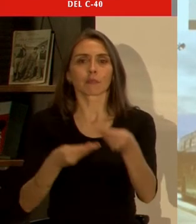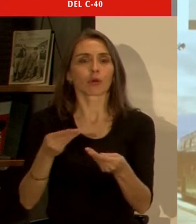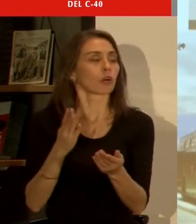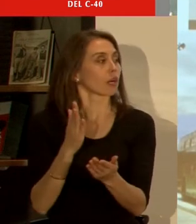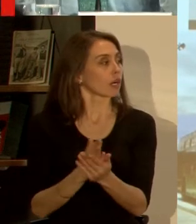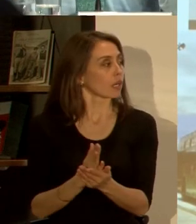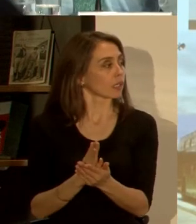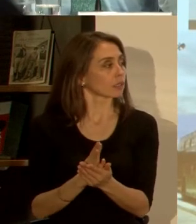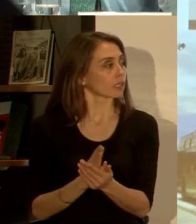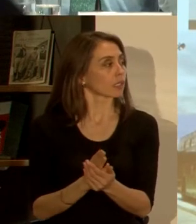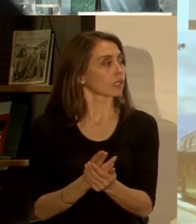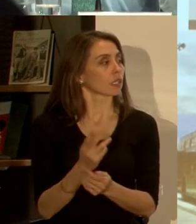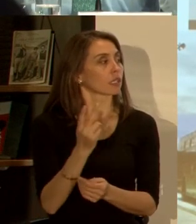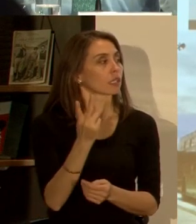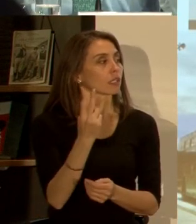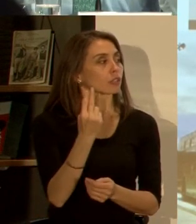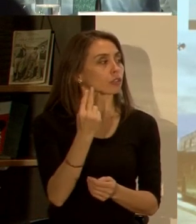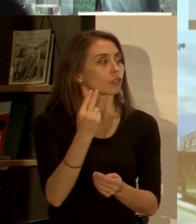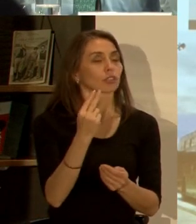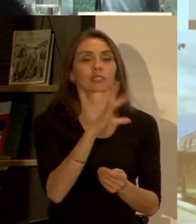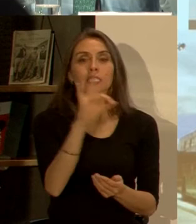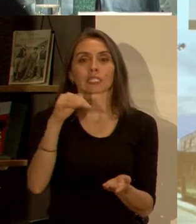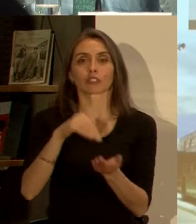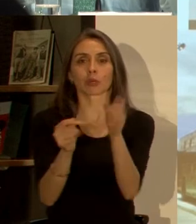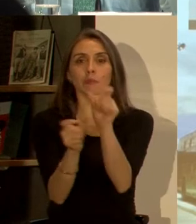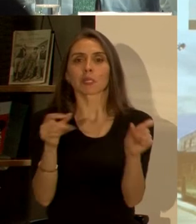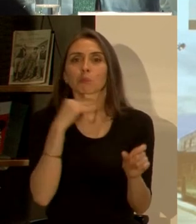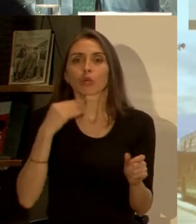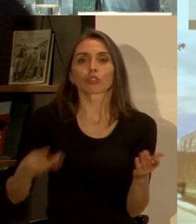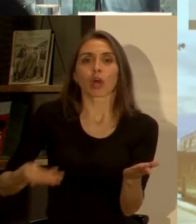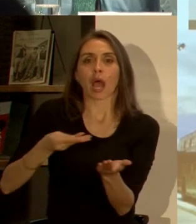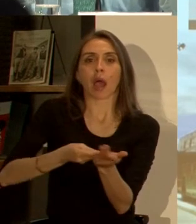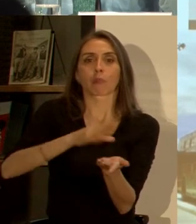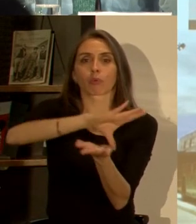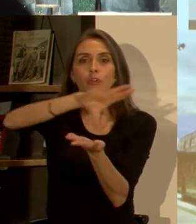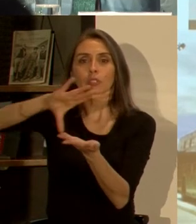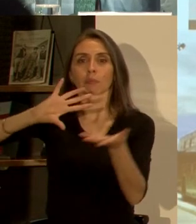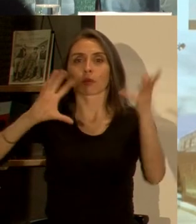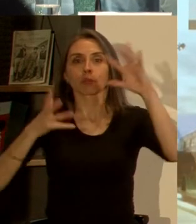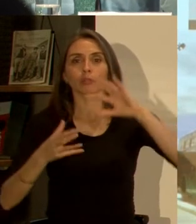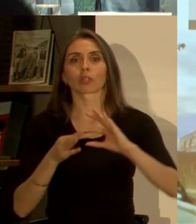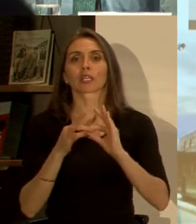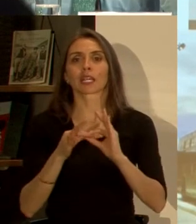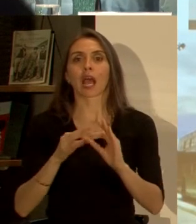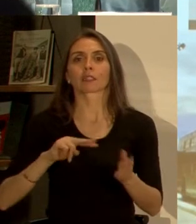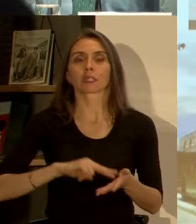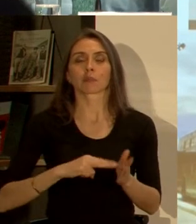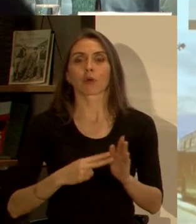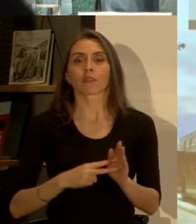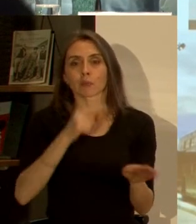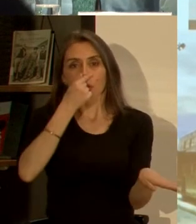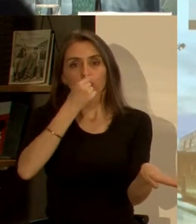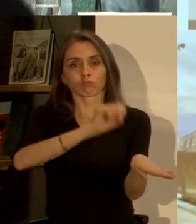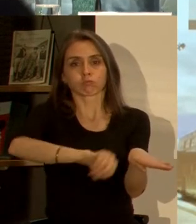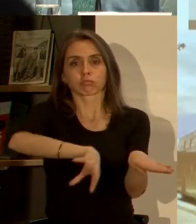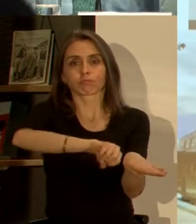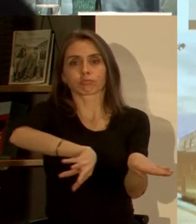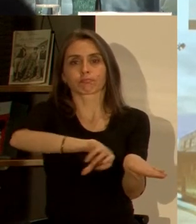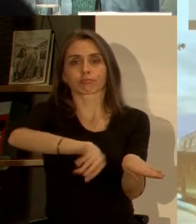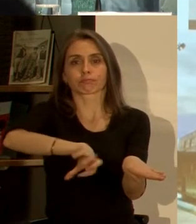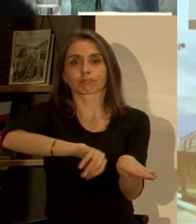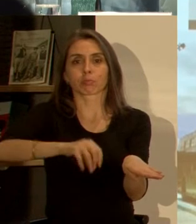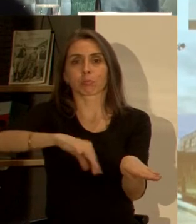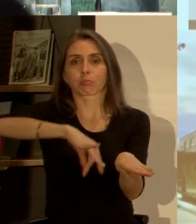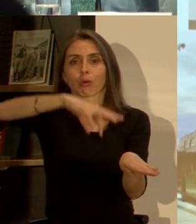hasta los 12 y medio millones de muertos que aporta cada año el mundo, gracias a los problemas de contaminación por